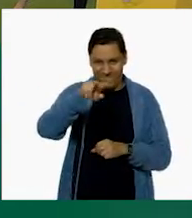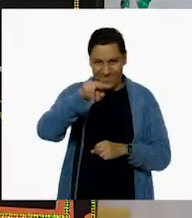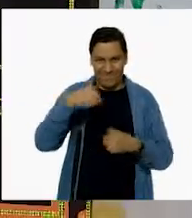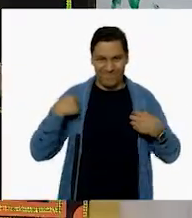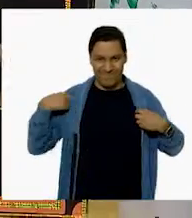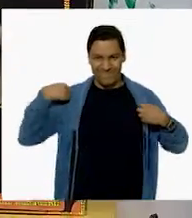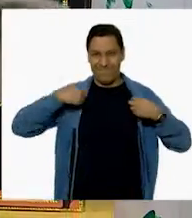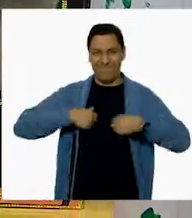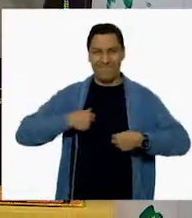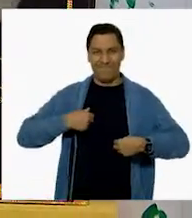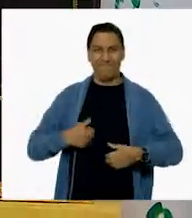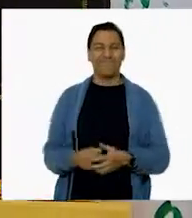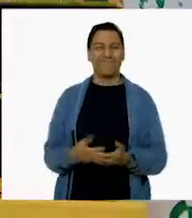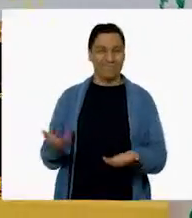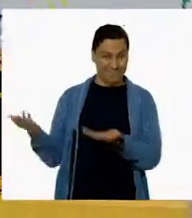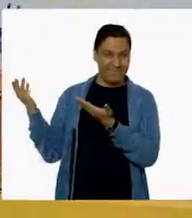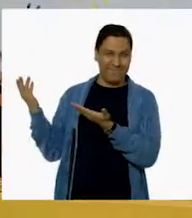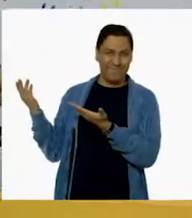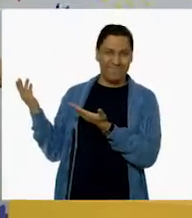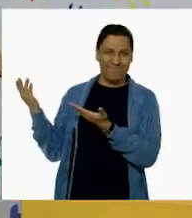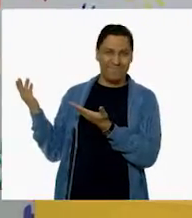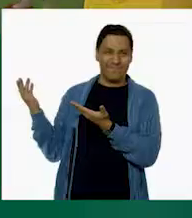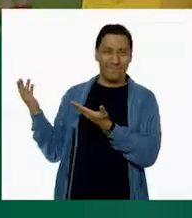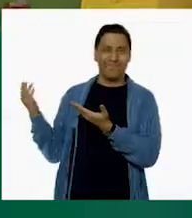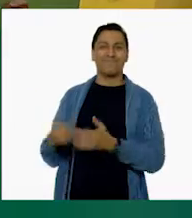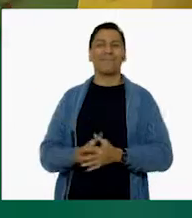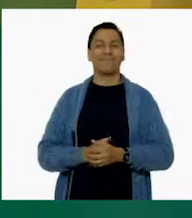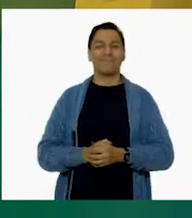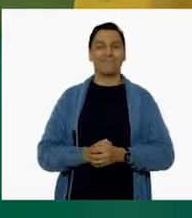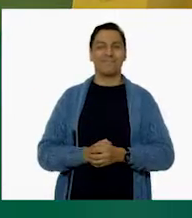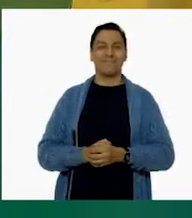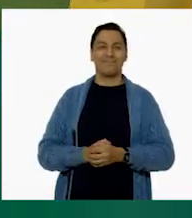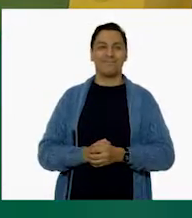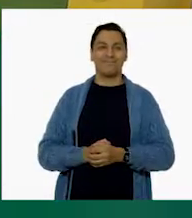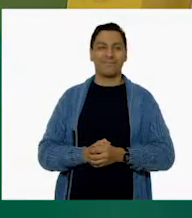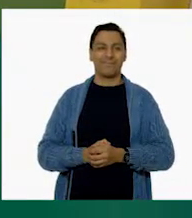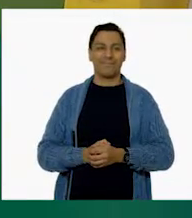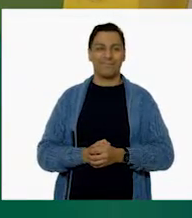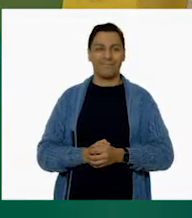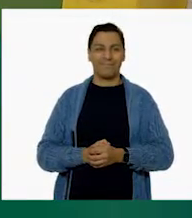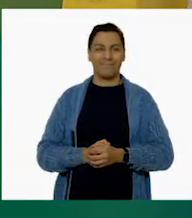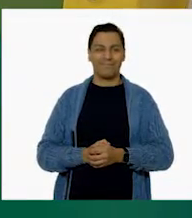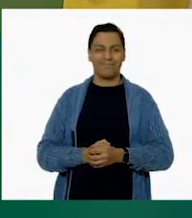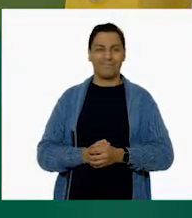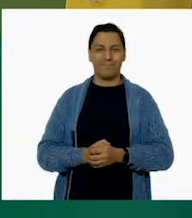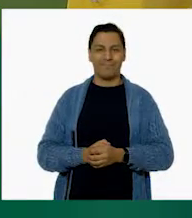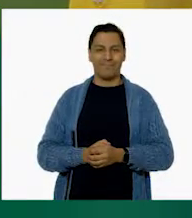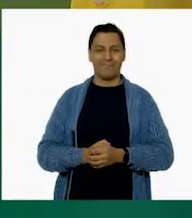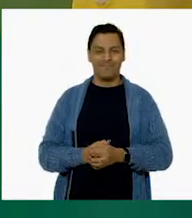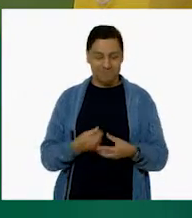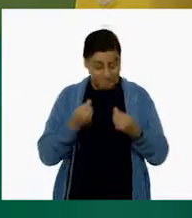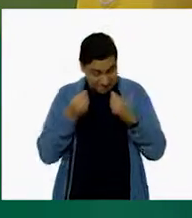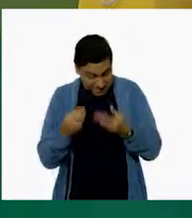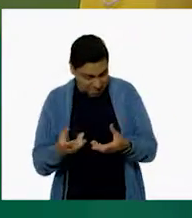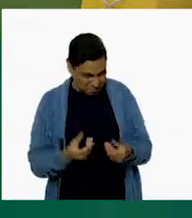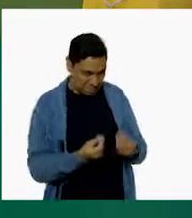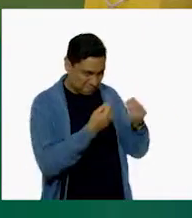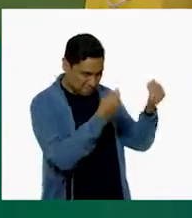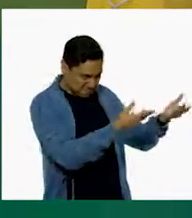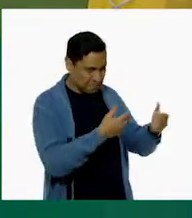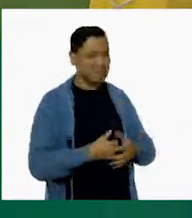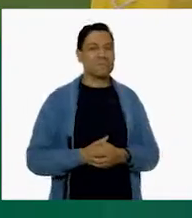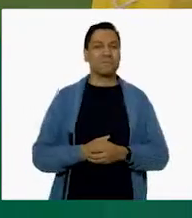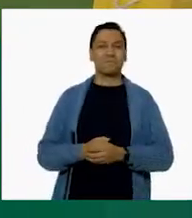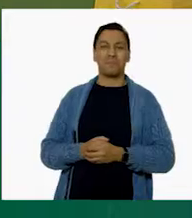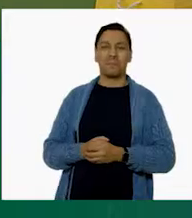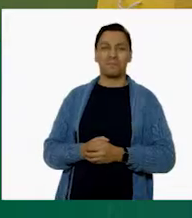súper reporteros. ¡Ay, sí! Uno para Pepe. Muy bien. Y uno para Gloria. ¿Te ayudo,